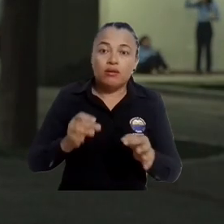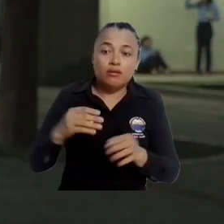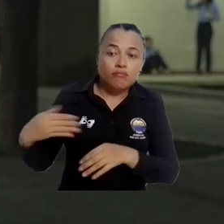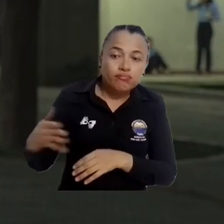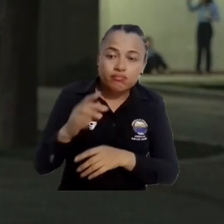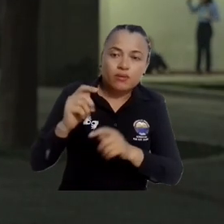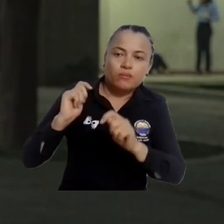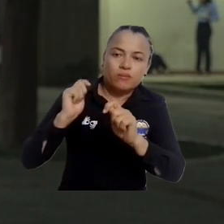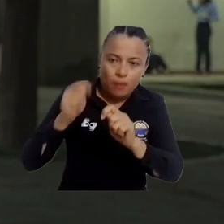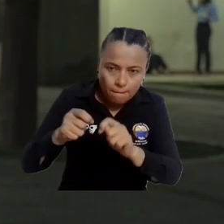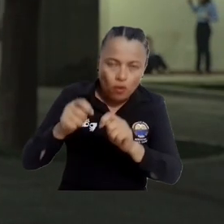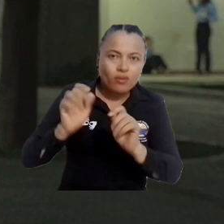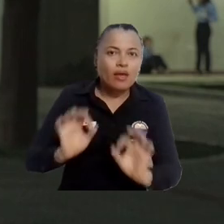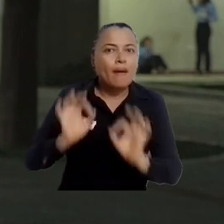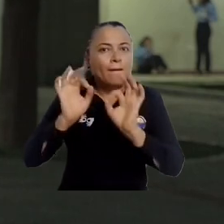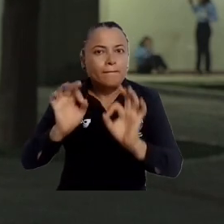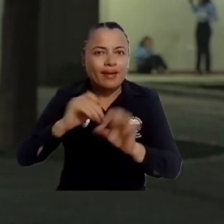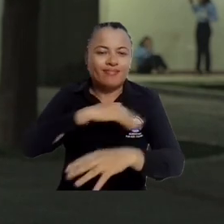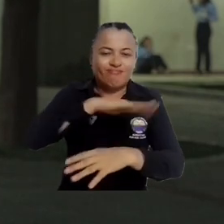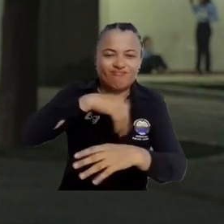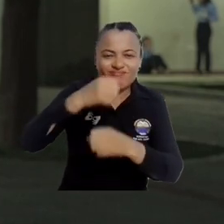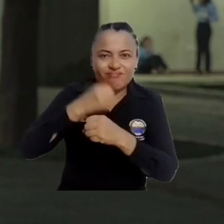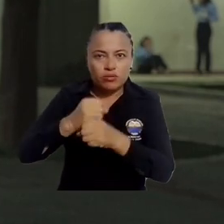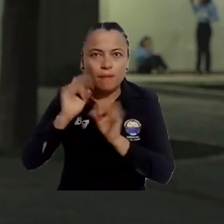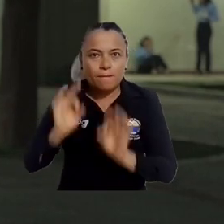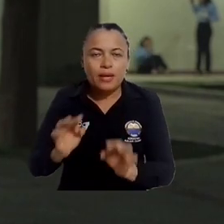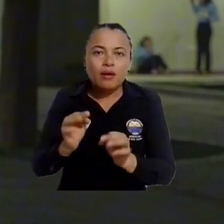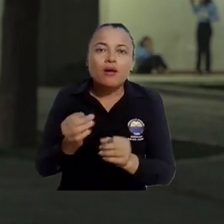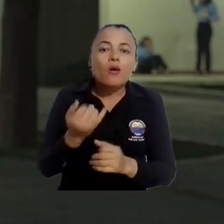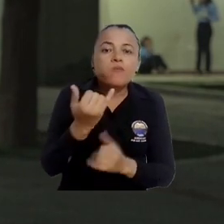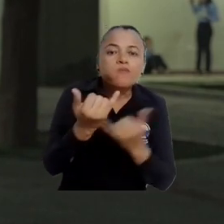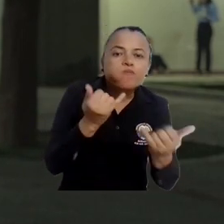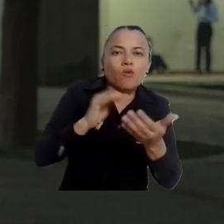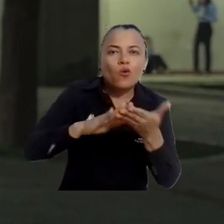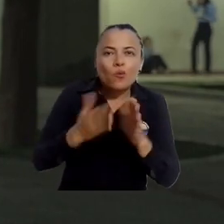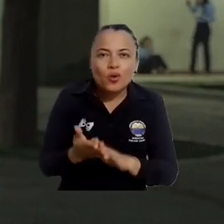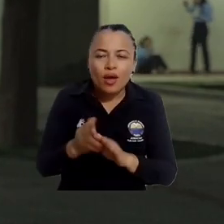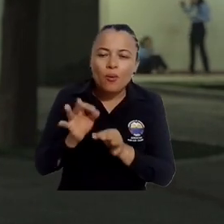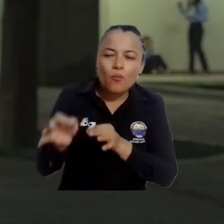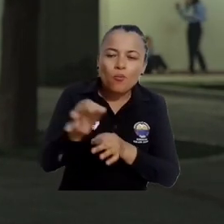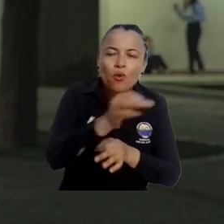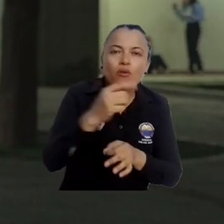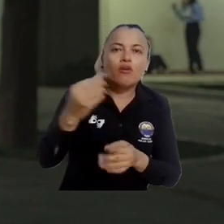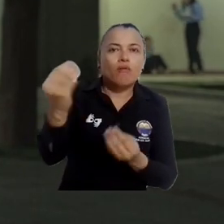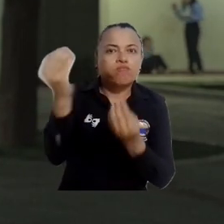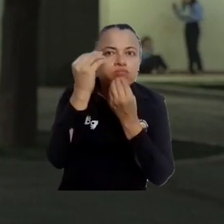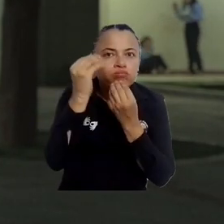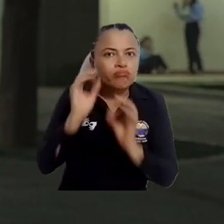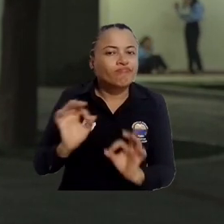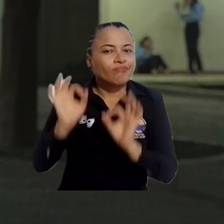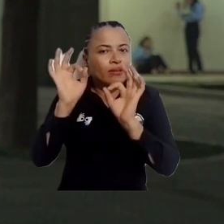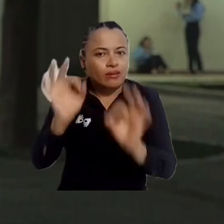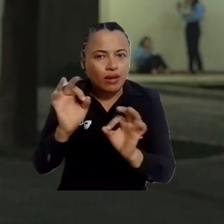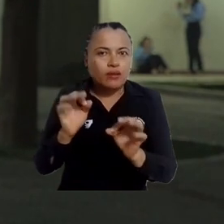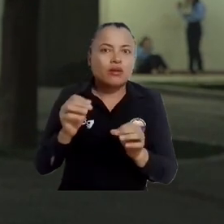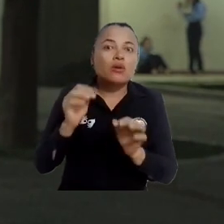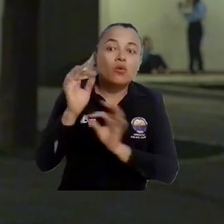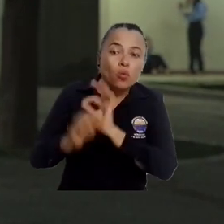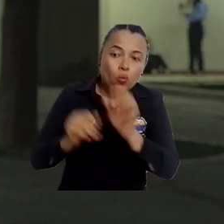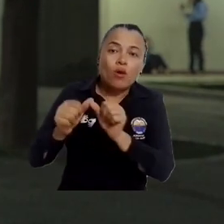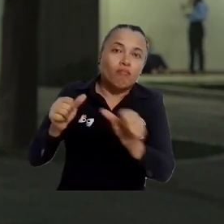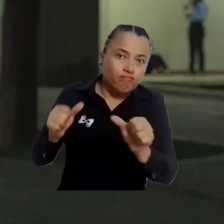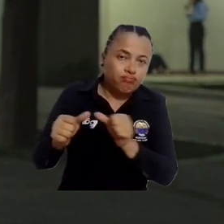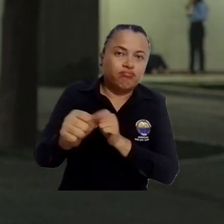gestión de la pesca nuestras comunidades, nuestros pueblos tienen nutrientes de buena calidad que reciben en condiciones absolutamente sostenibles